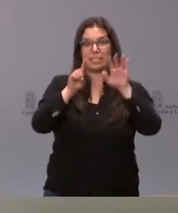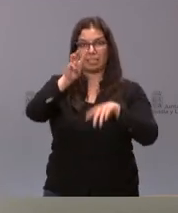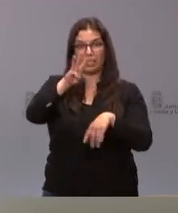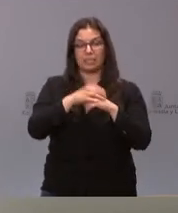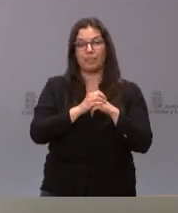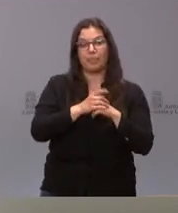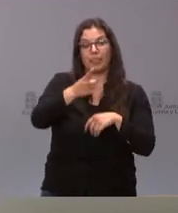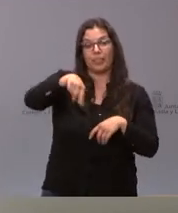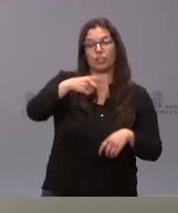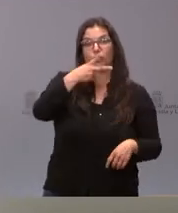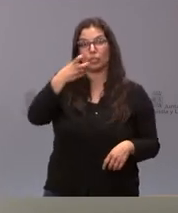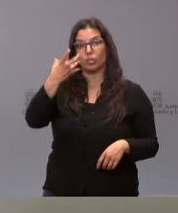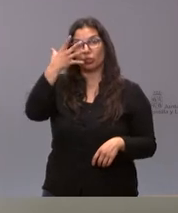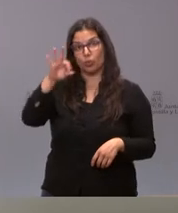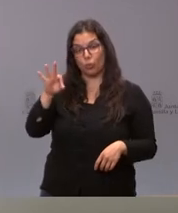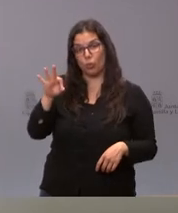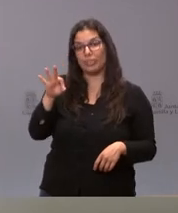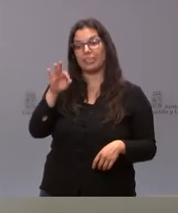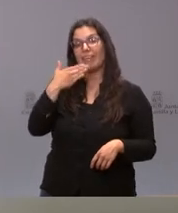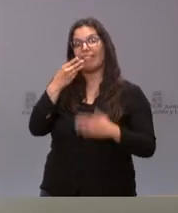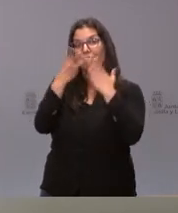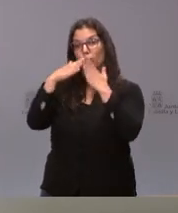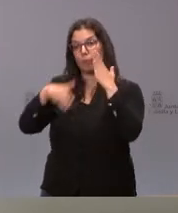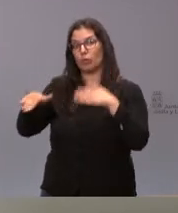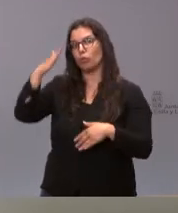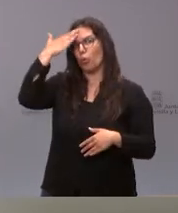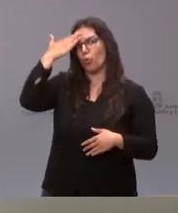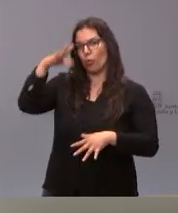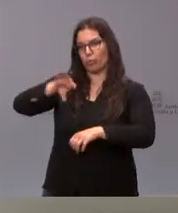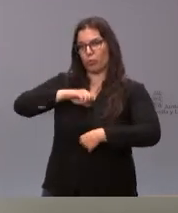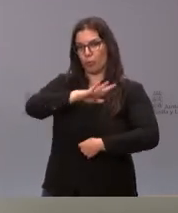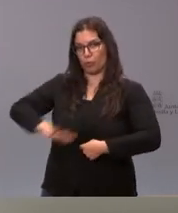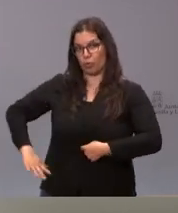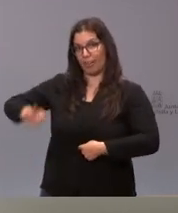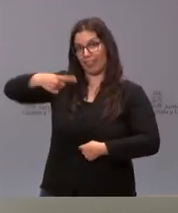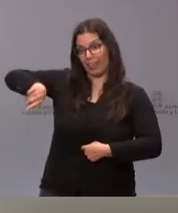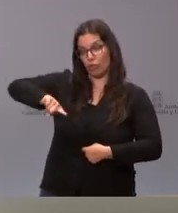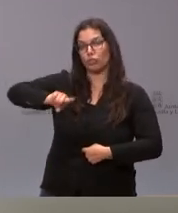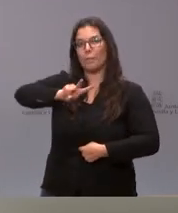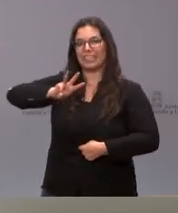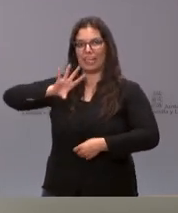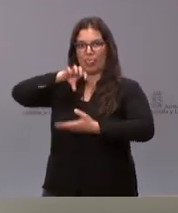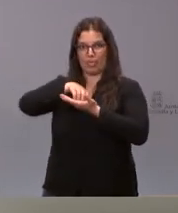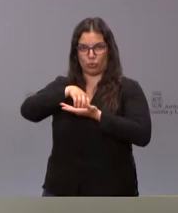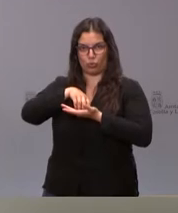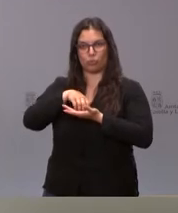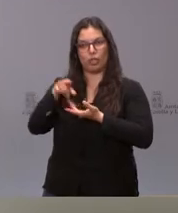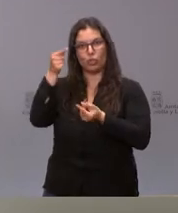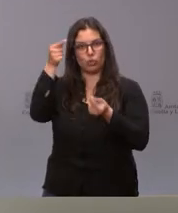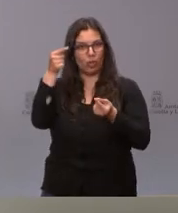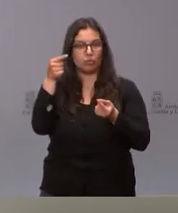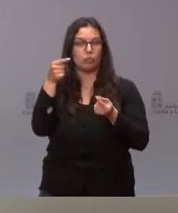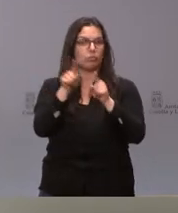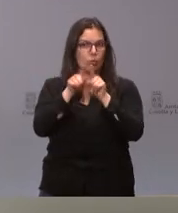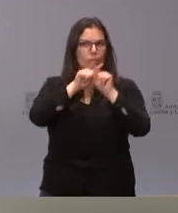250 menores en guarda provisional de ellos 23 están en centros estos son los datos tenemos con ocasiones anteriores